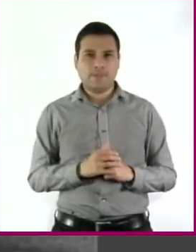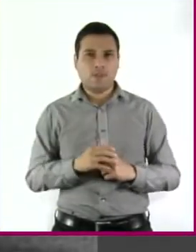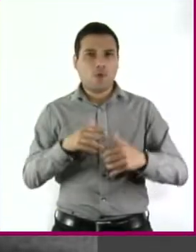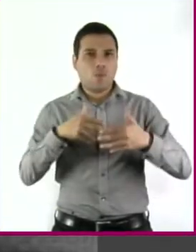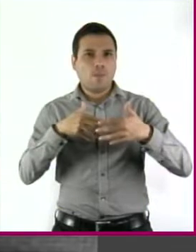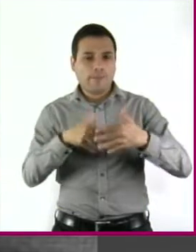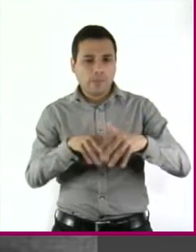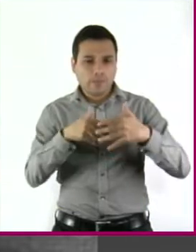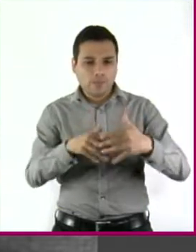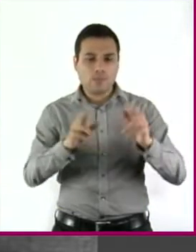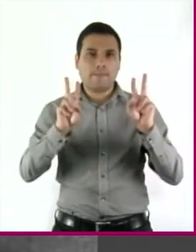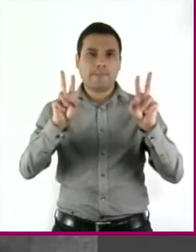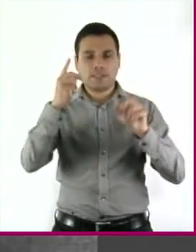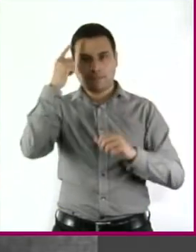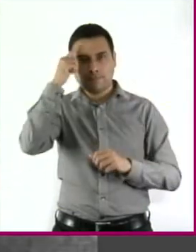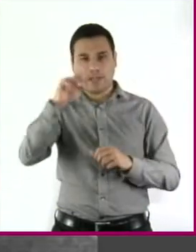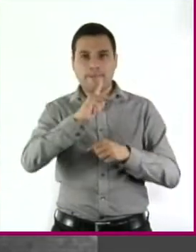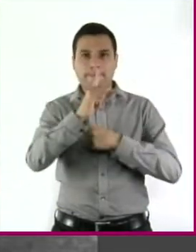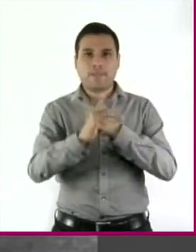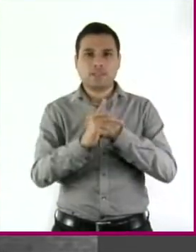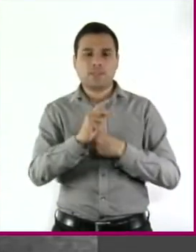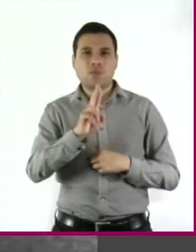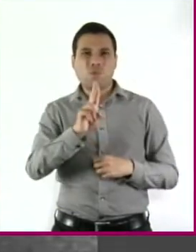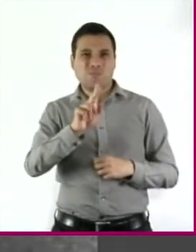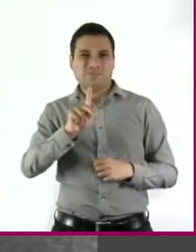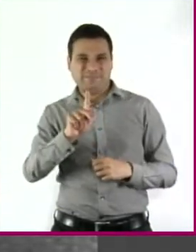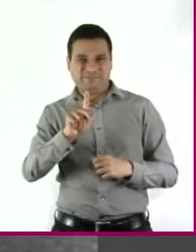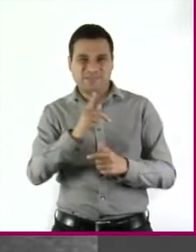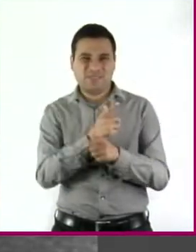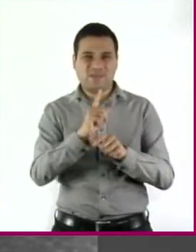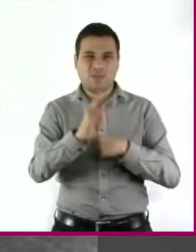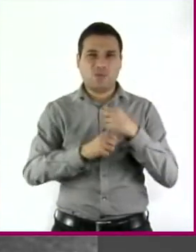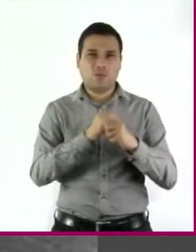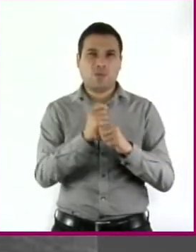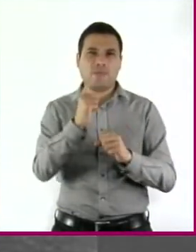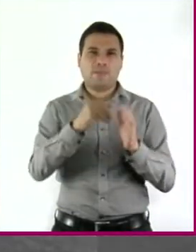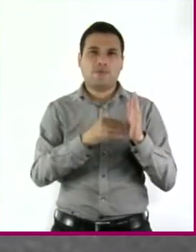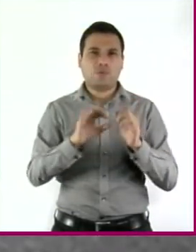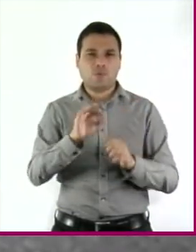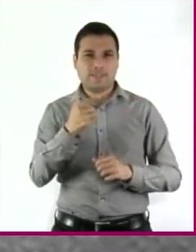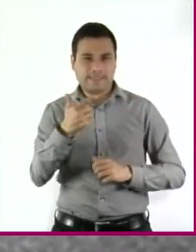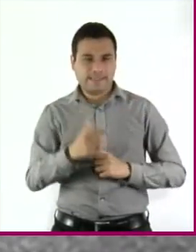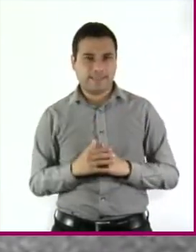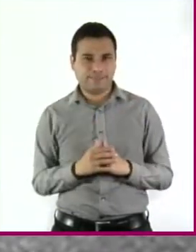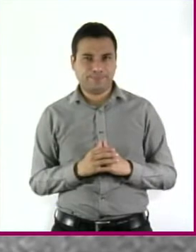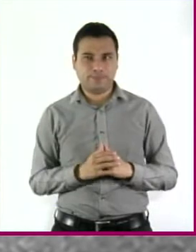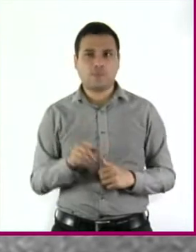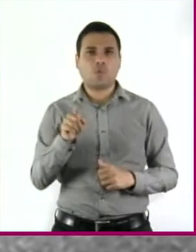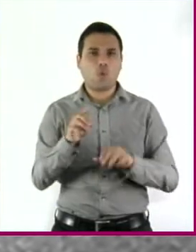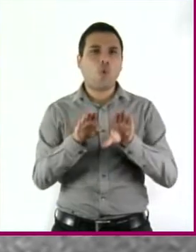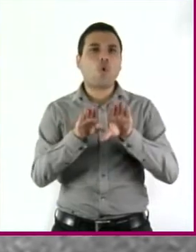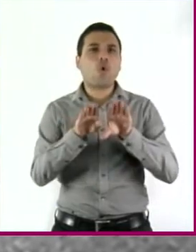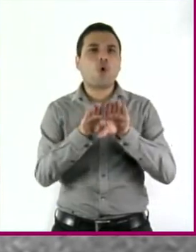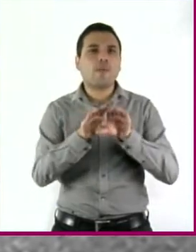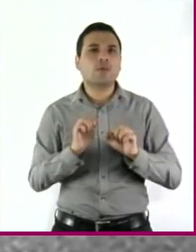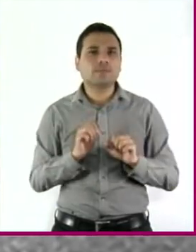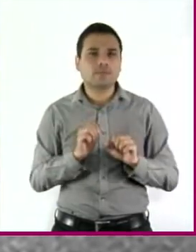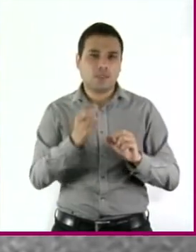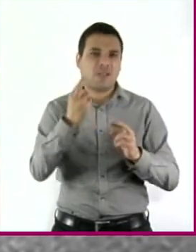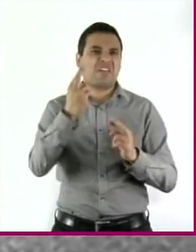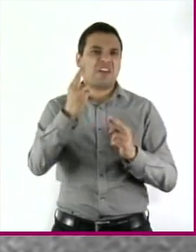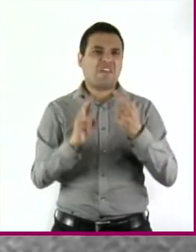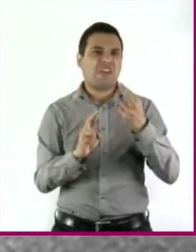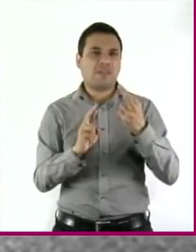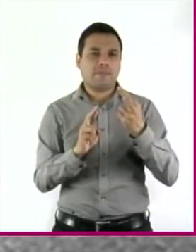independizó de Gran Bretaña en 1947. A través de la práctica de desobediencia civil no violenta,